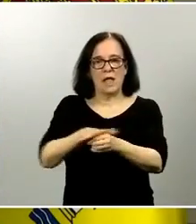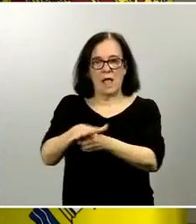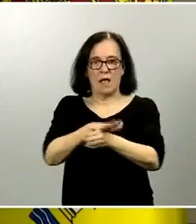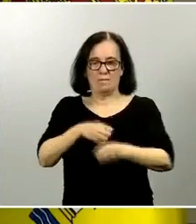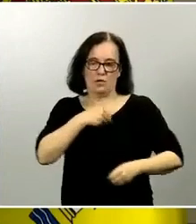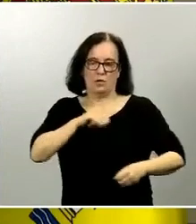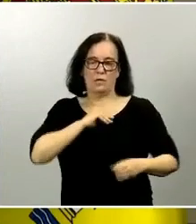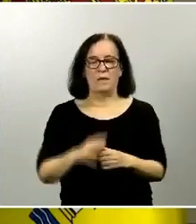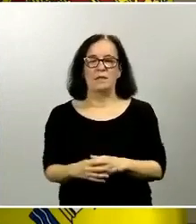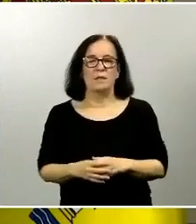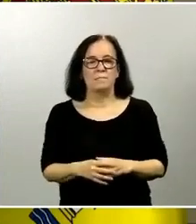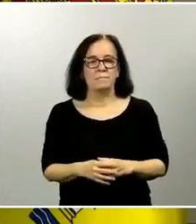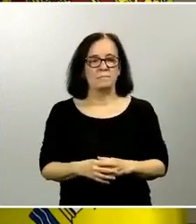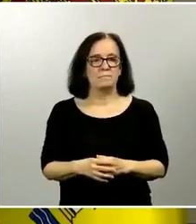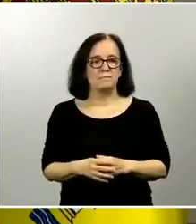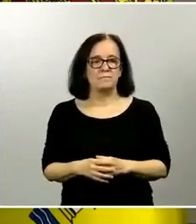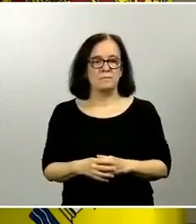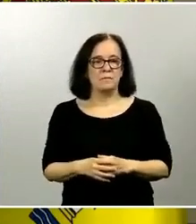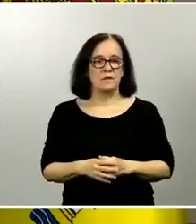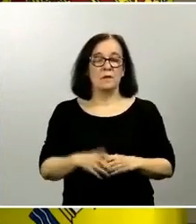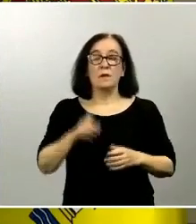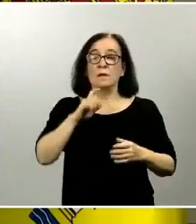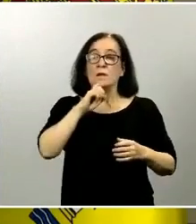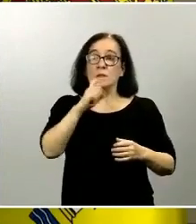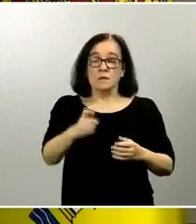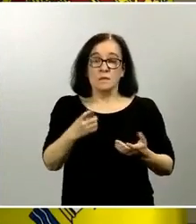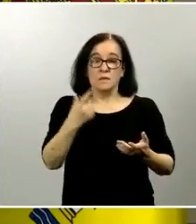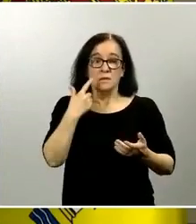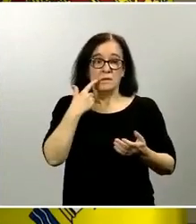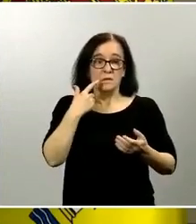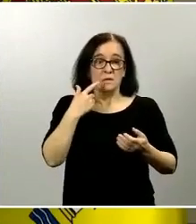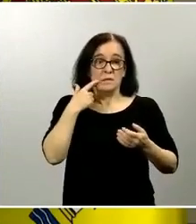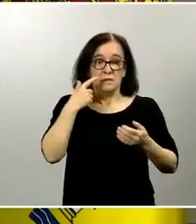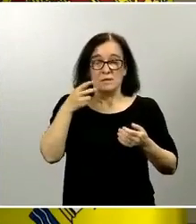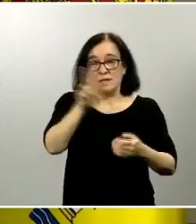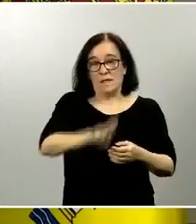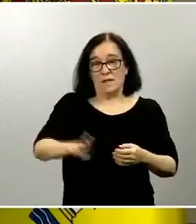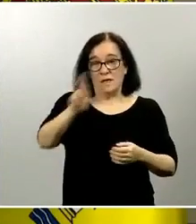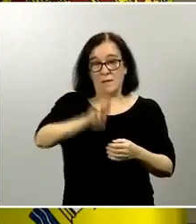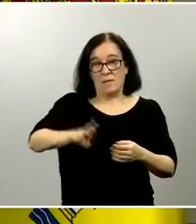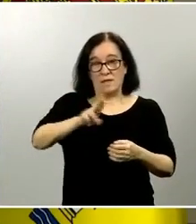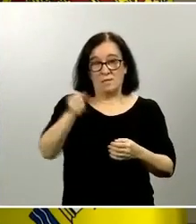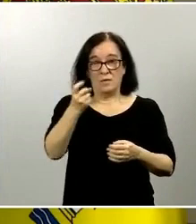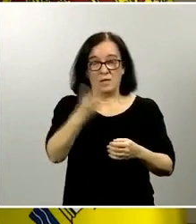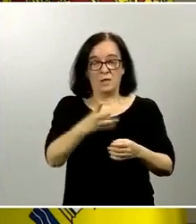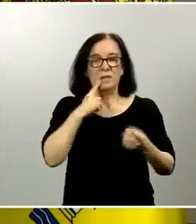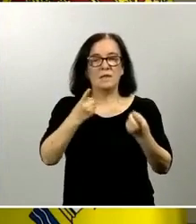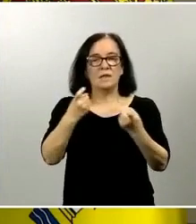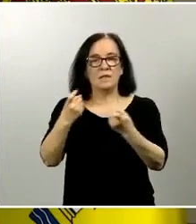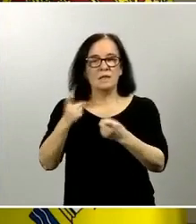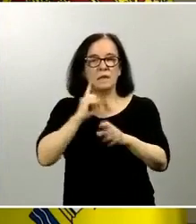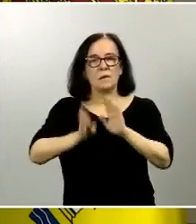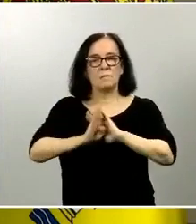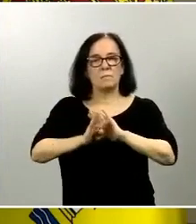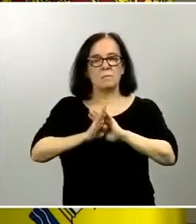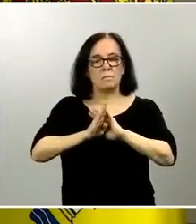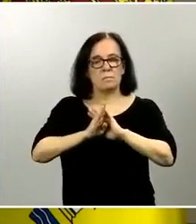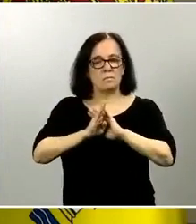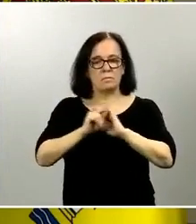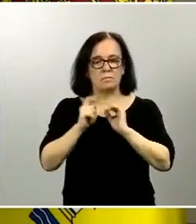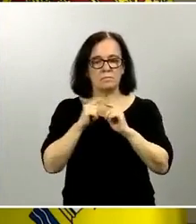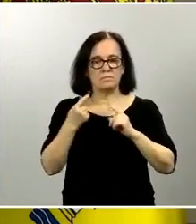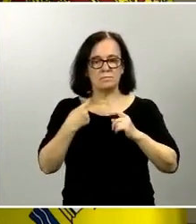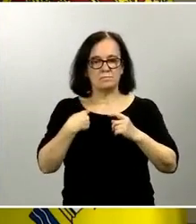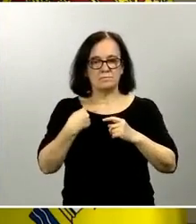y simplemente recalcar lo que también repetimos en muchas ocasiones la necesidad de mantenerse en la disciplina